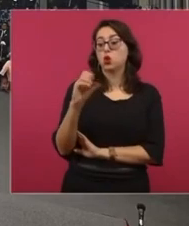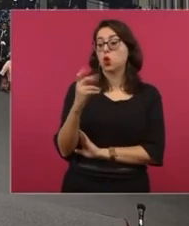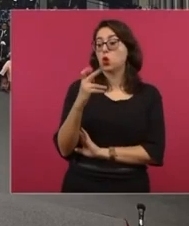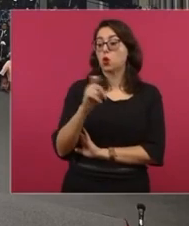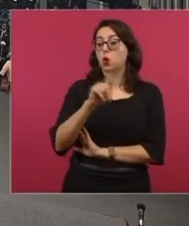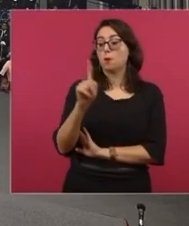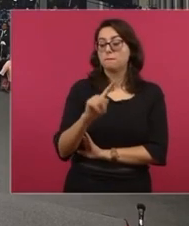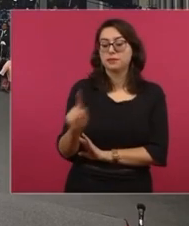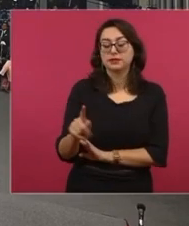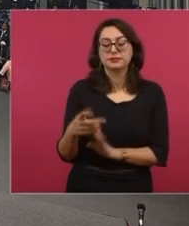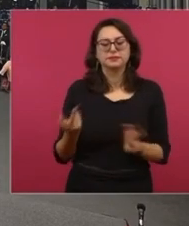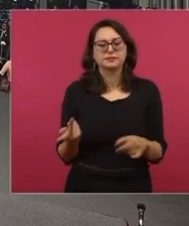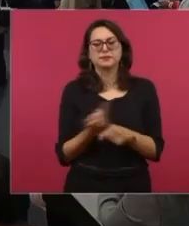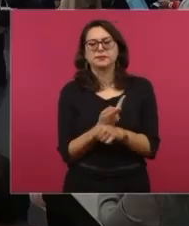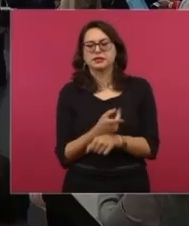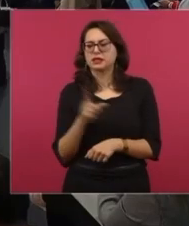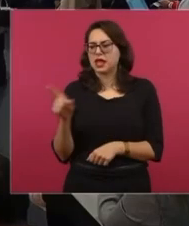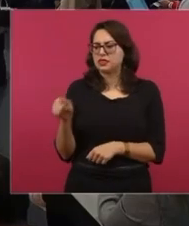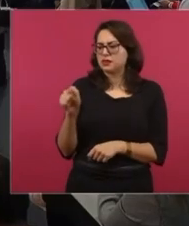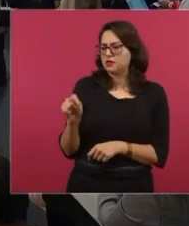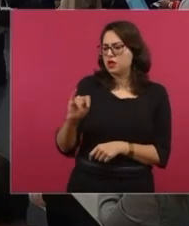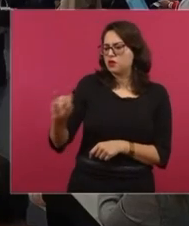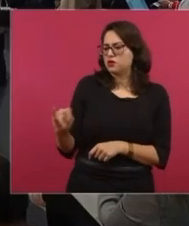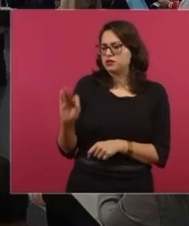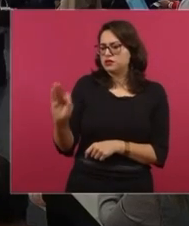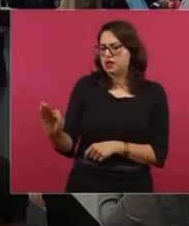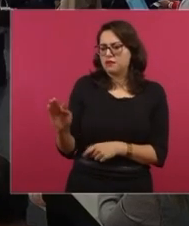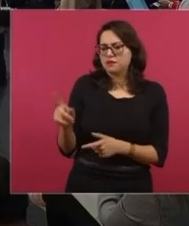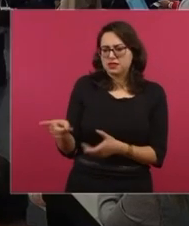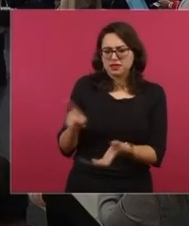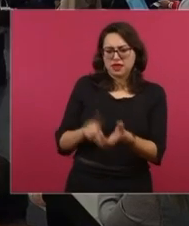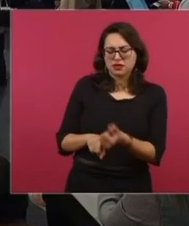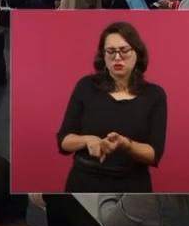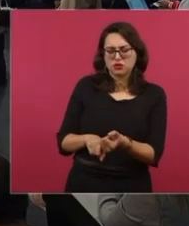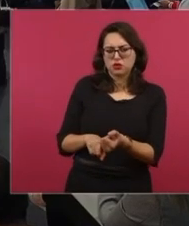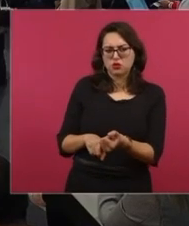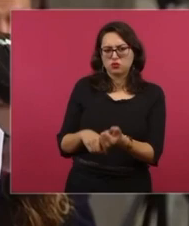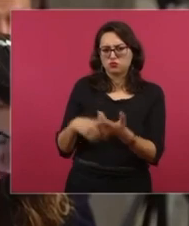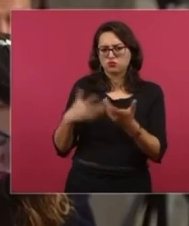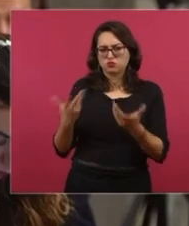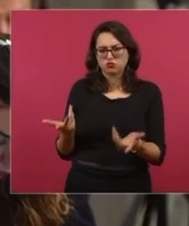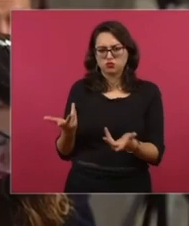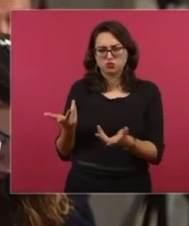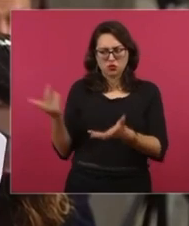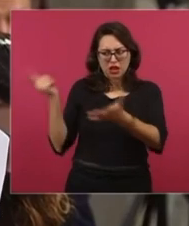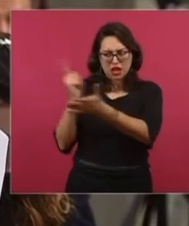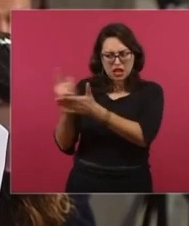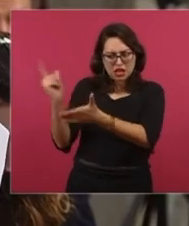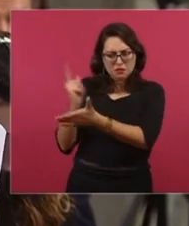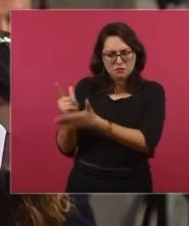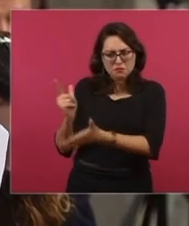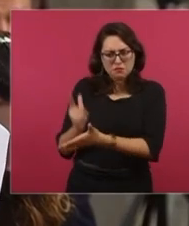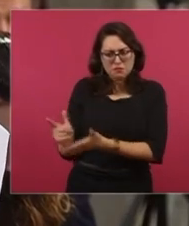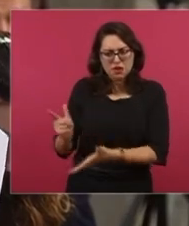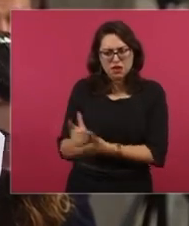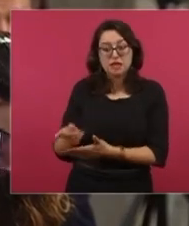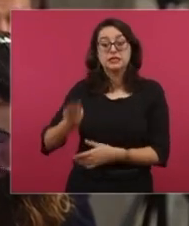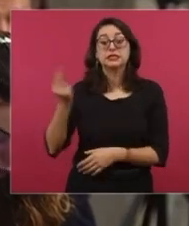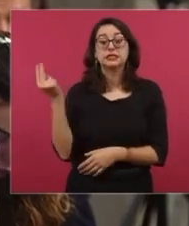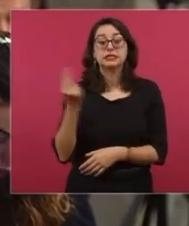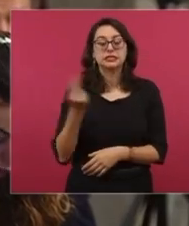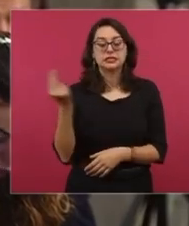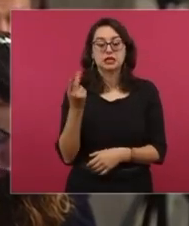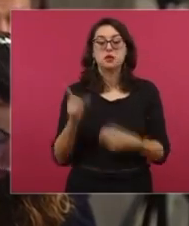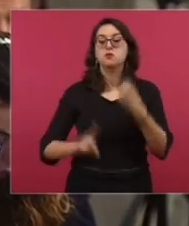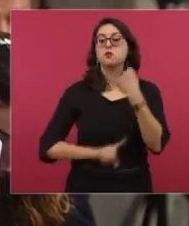¿Necesita el Tribunal de Justicia Administrativa una purificación? Y si usted considera que el gran